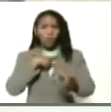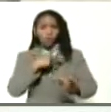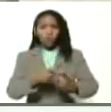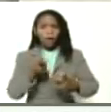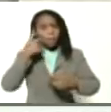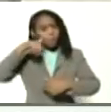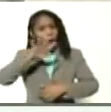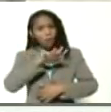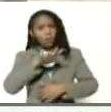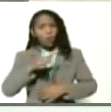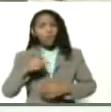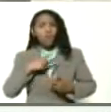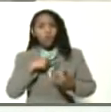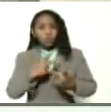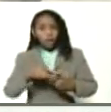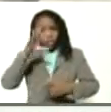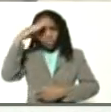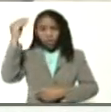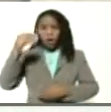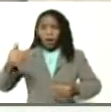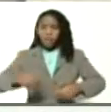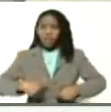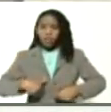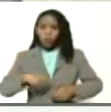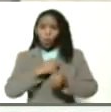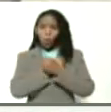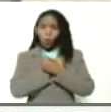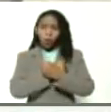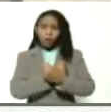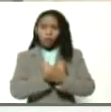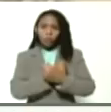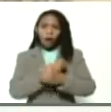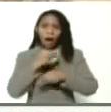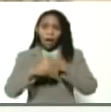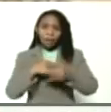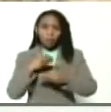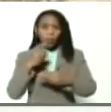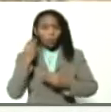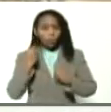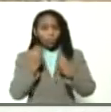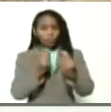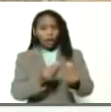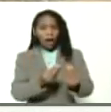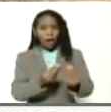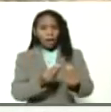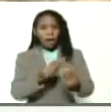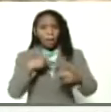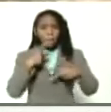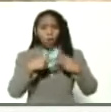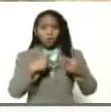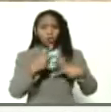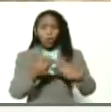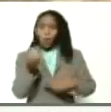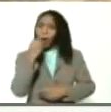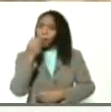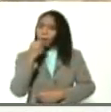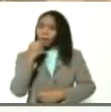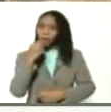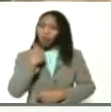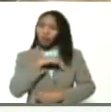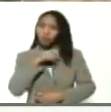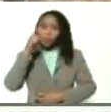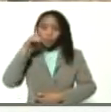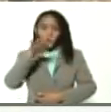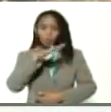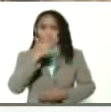del pueblo por voluntad de Dios y por todo el esfuerzo y el corazón que usted ha hecho por garantizarle la producción y los alimentos a nuestro